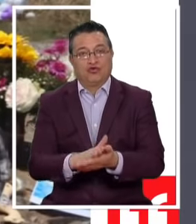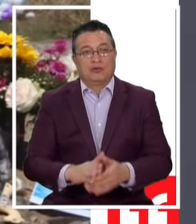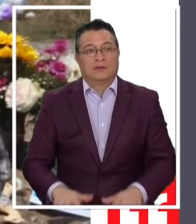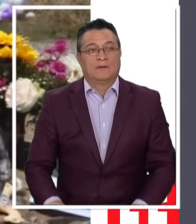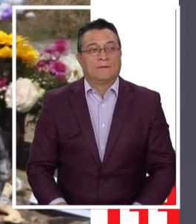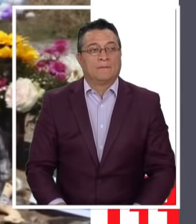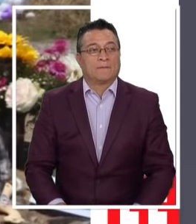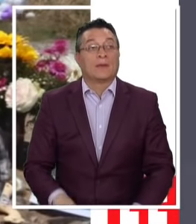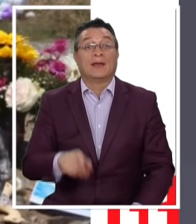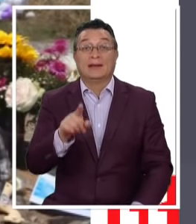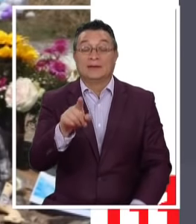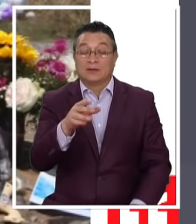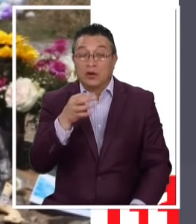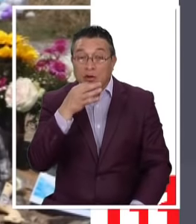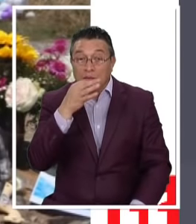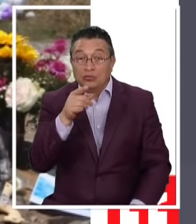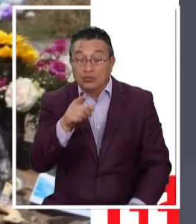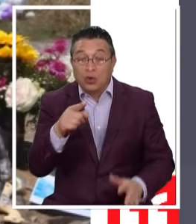Sobre ese punto Que habla